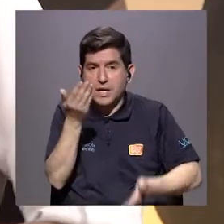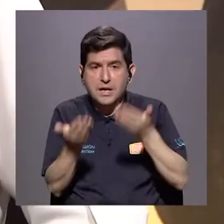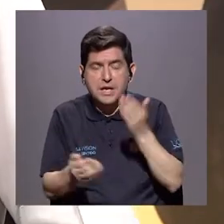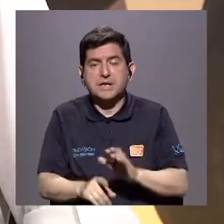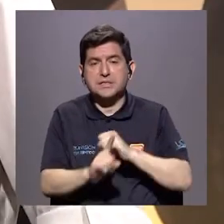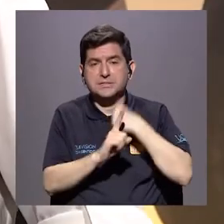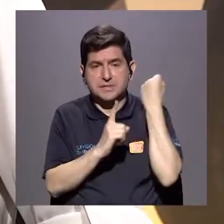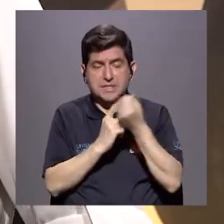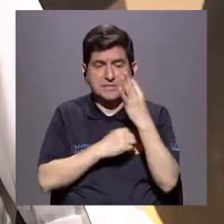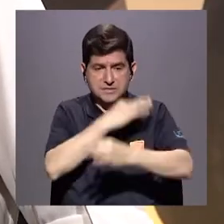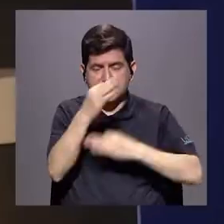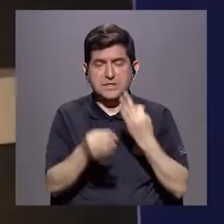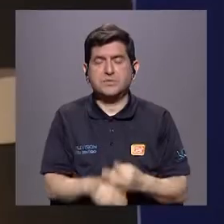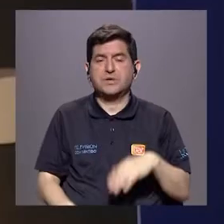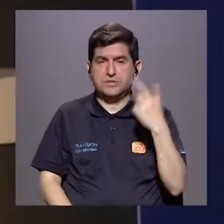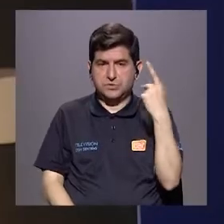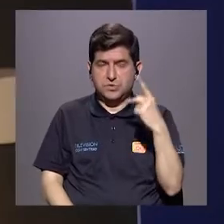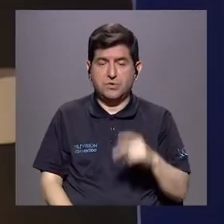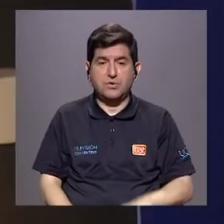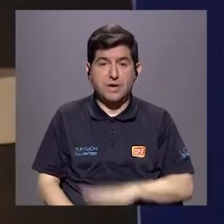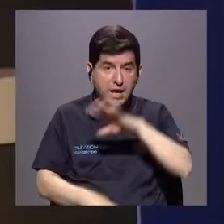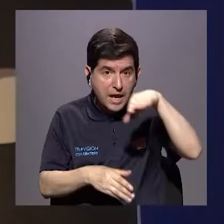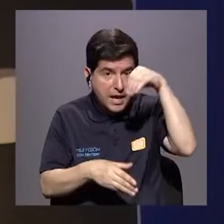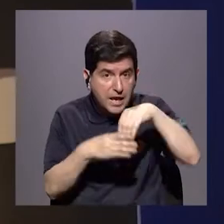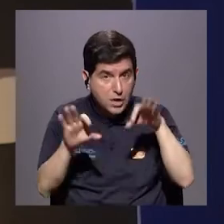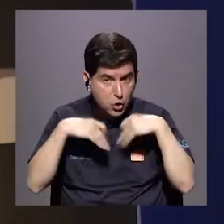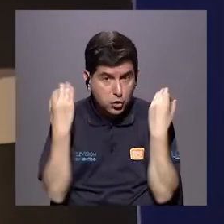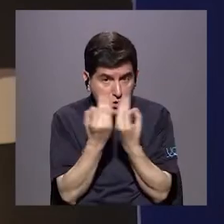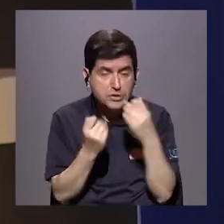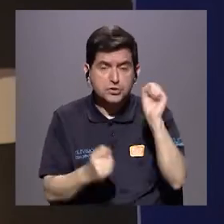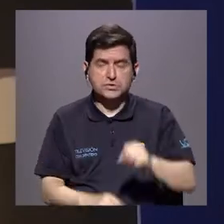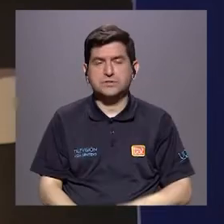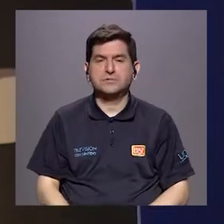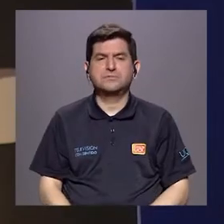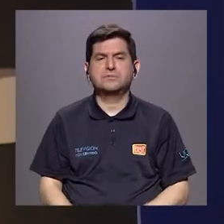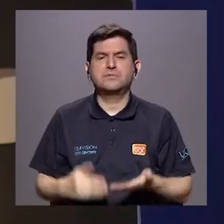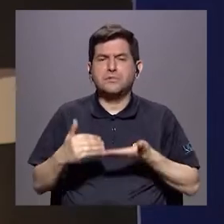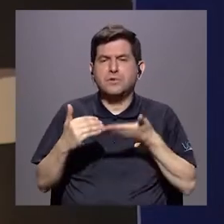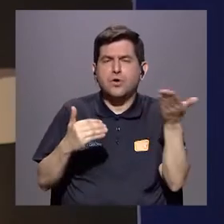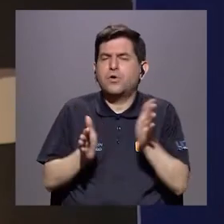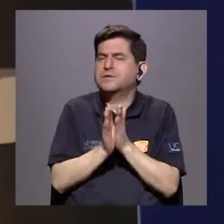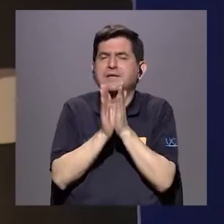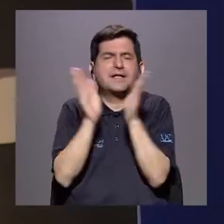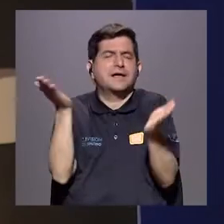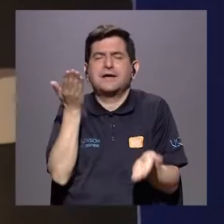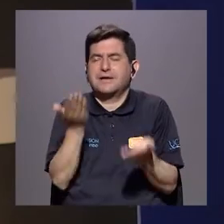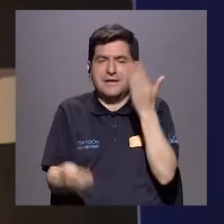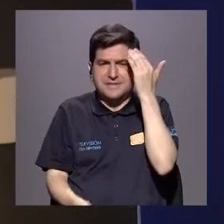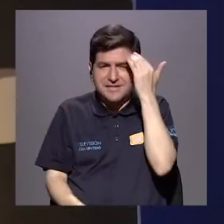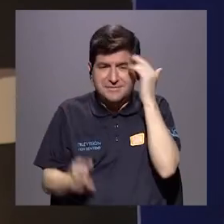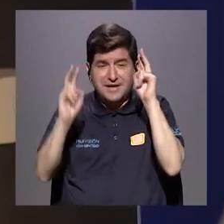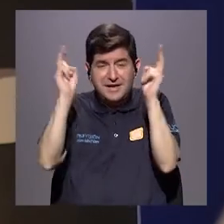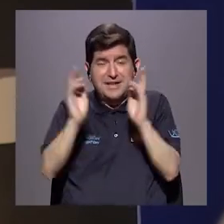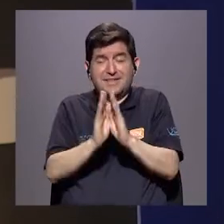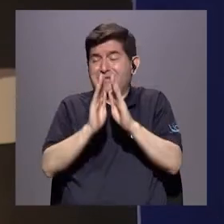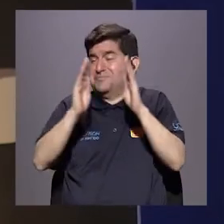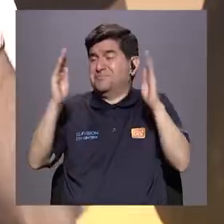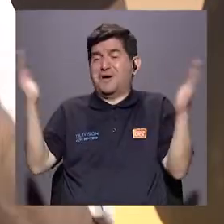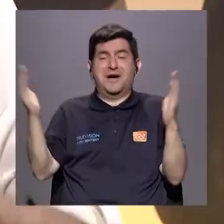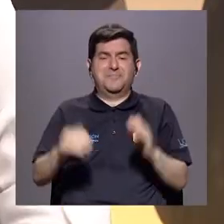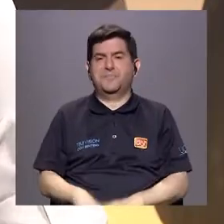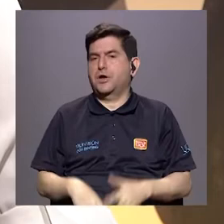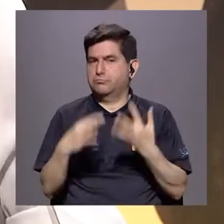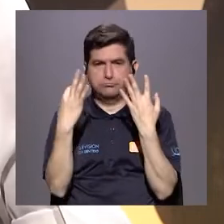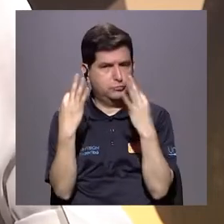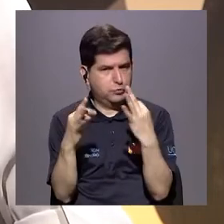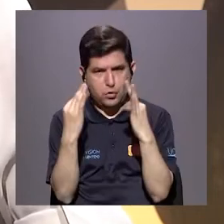en una situación así. De peligro en su contexto familiar. claro. Algunos elementos muy generales, porque sabemos que el tema es bastante amplio y no